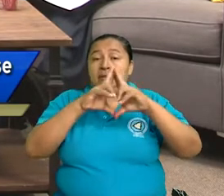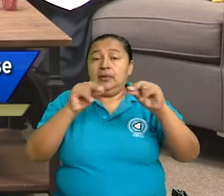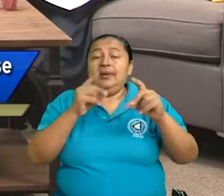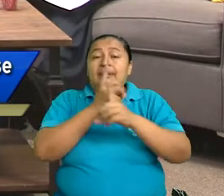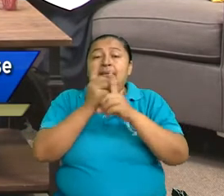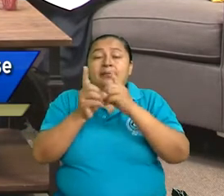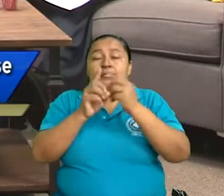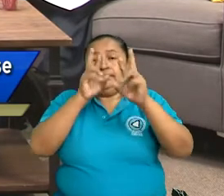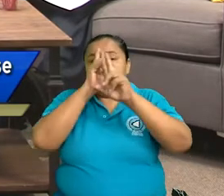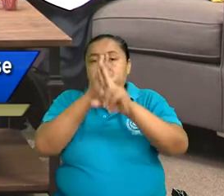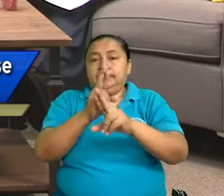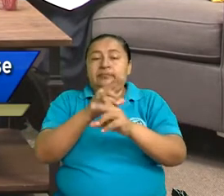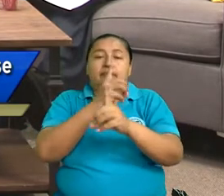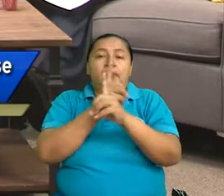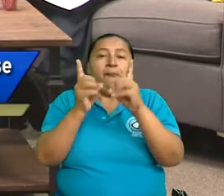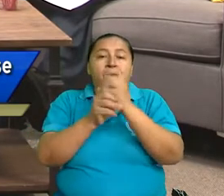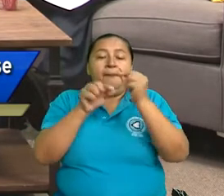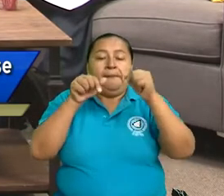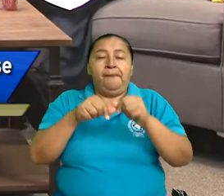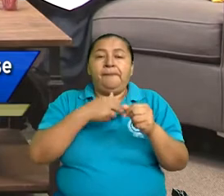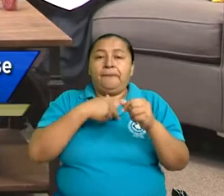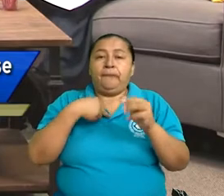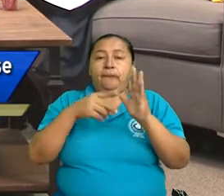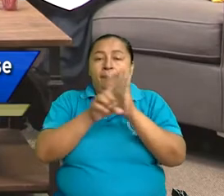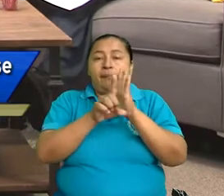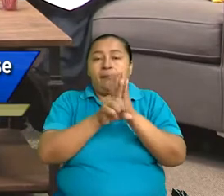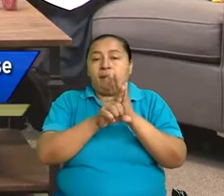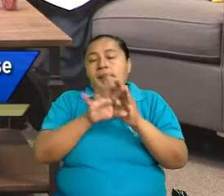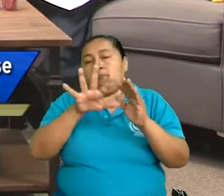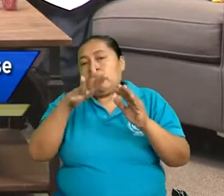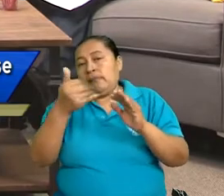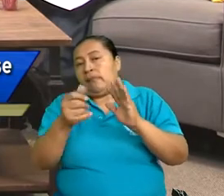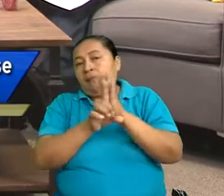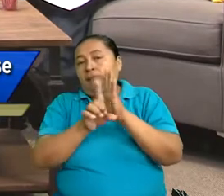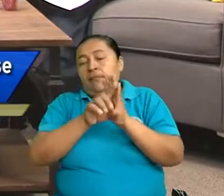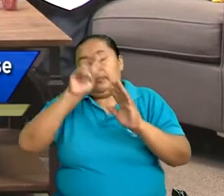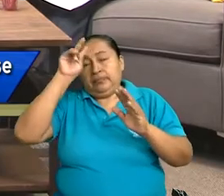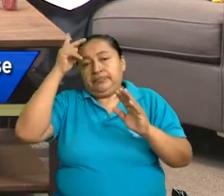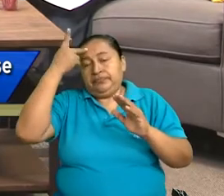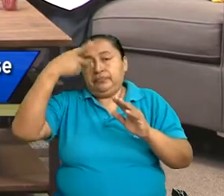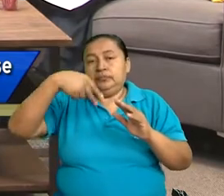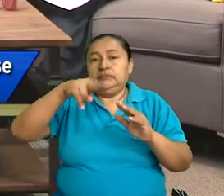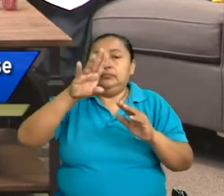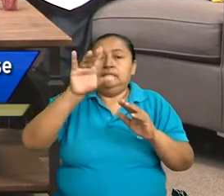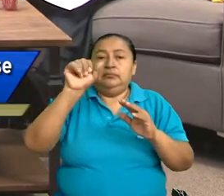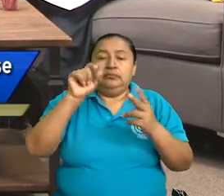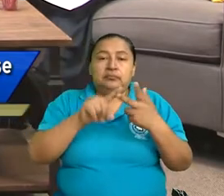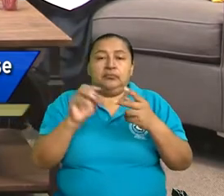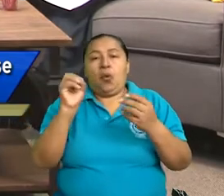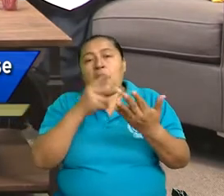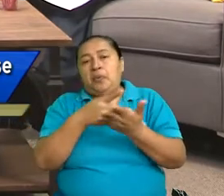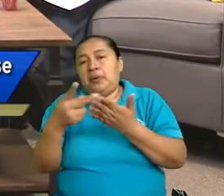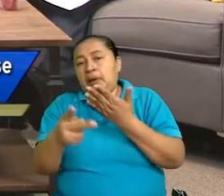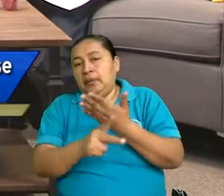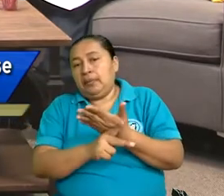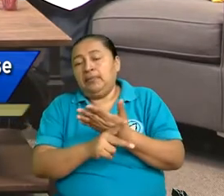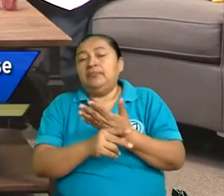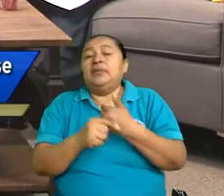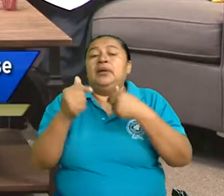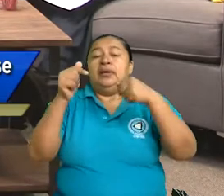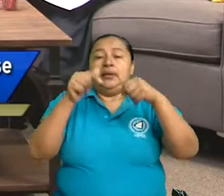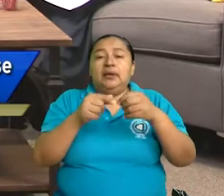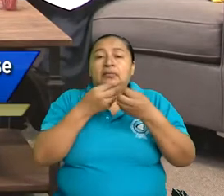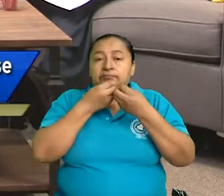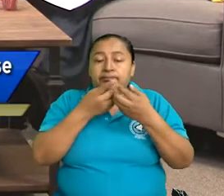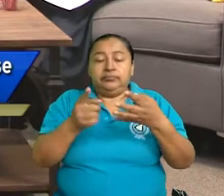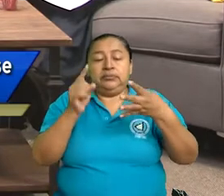obligación de cumplir, tiene la obligación de crear leyes secundarias, de crear políticas públicas, de crear programas que emanen de